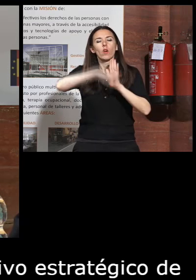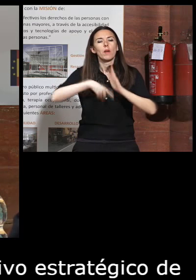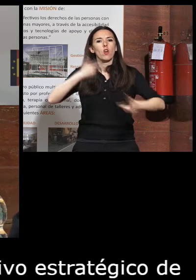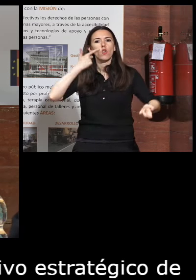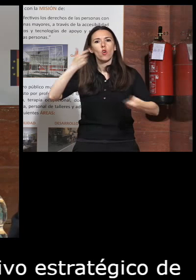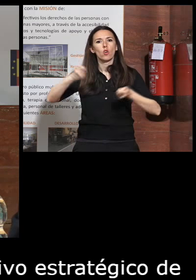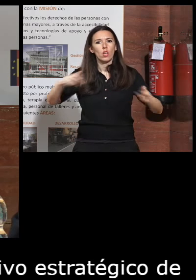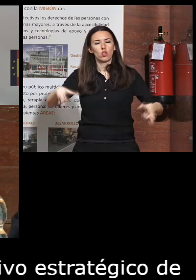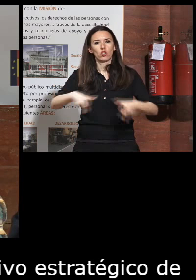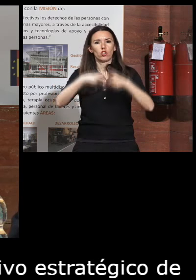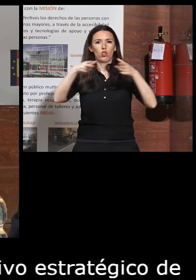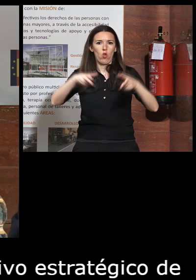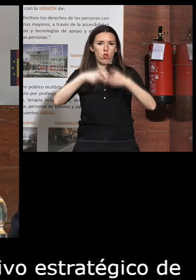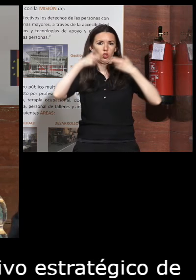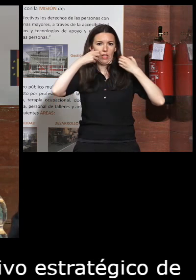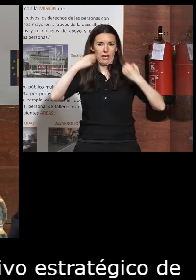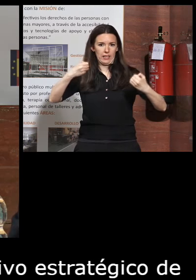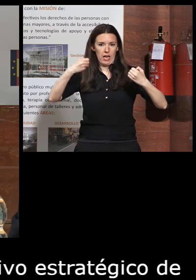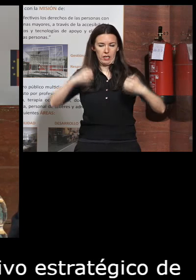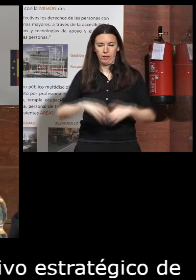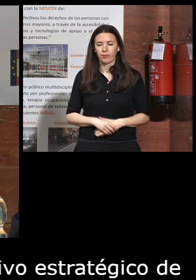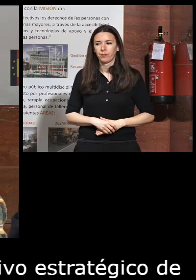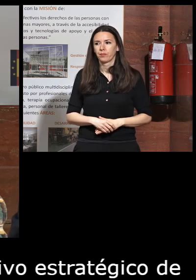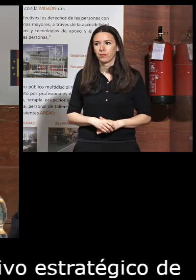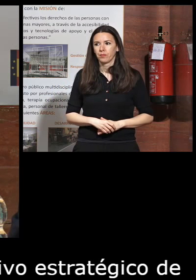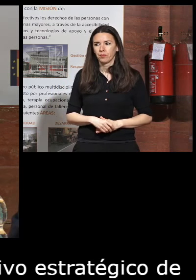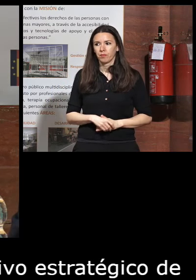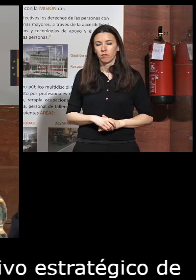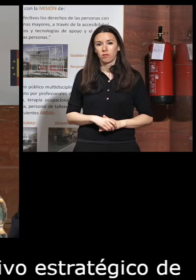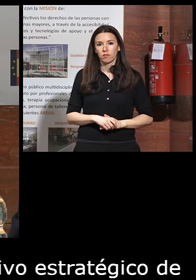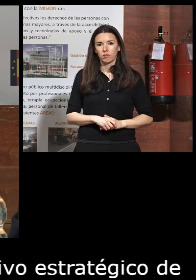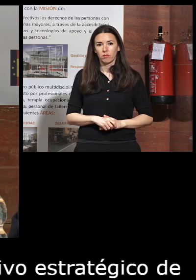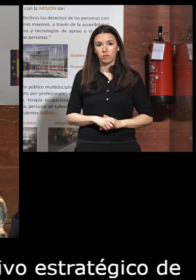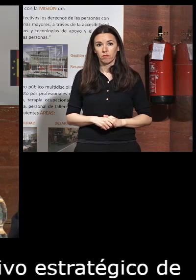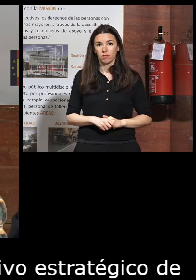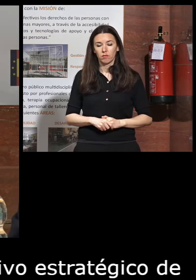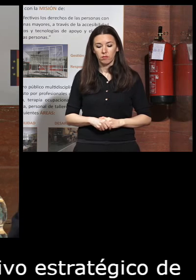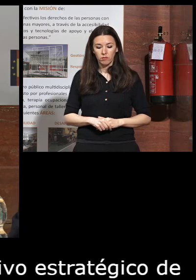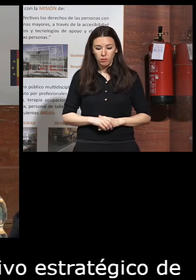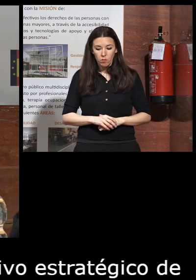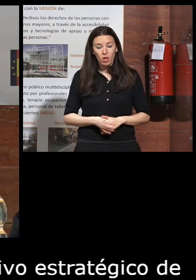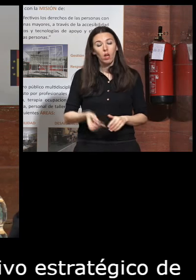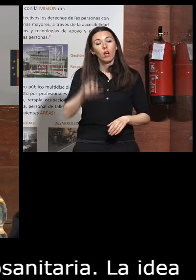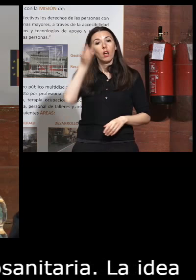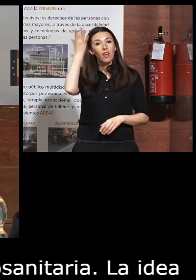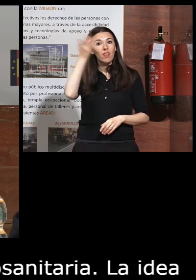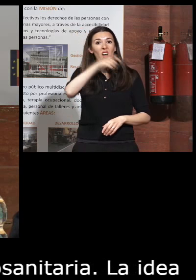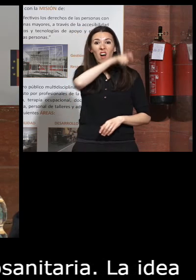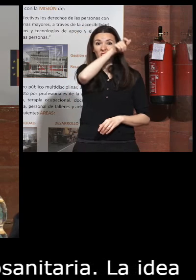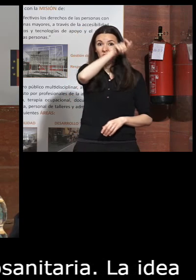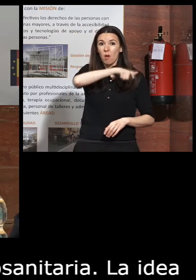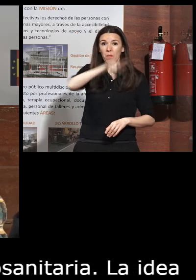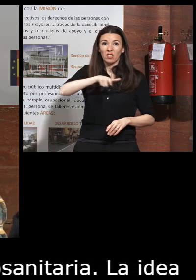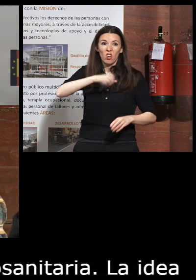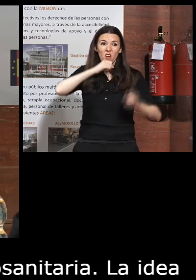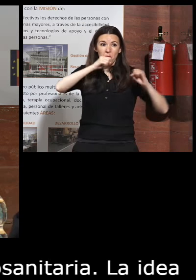sociosanitaria la idea es como hay cada vez más personas mayores con